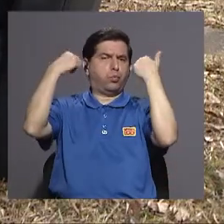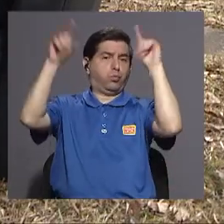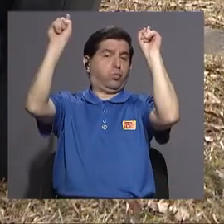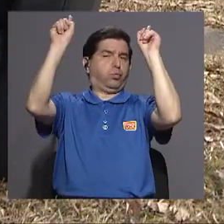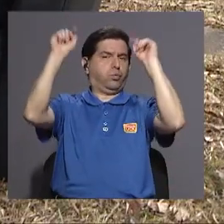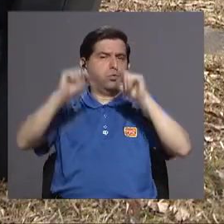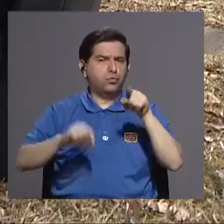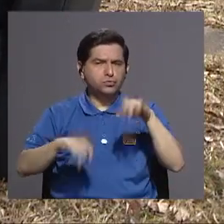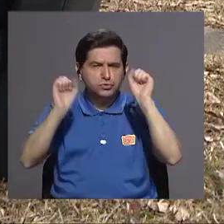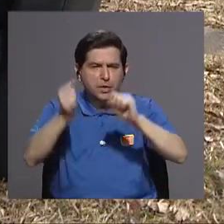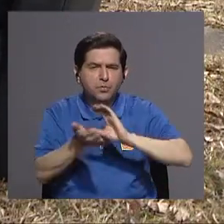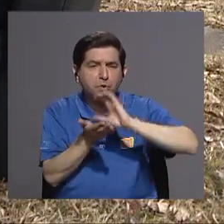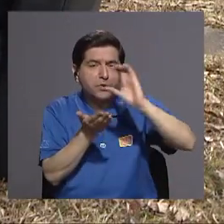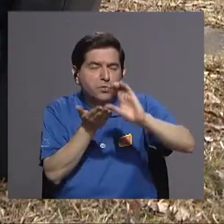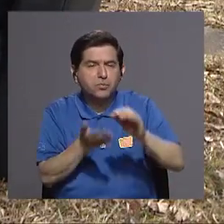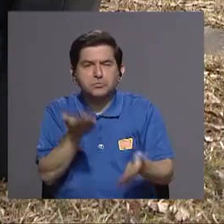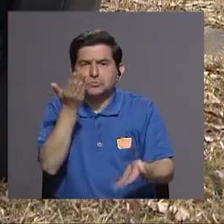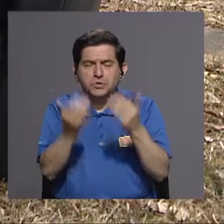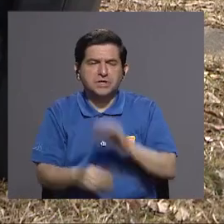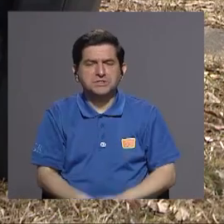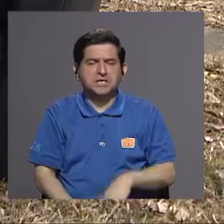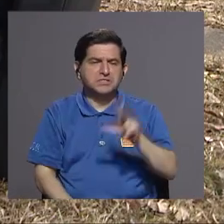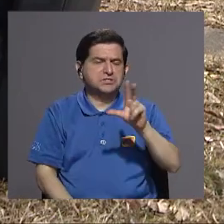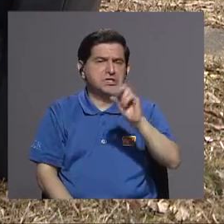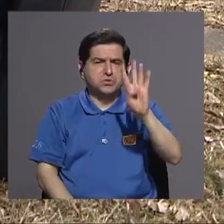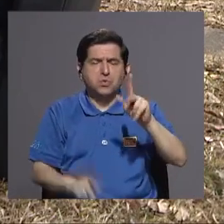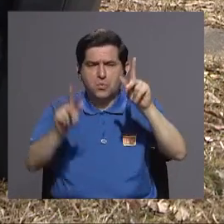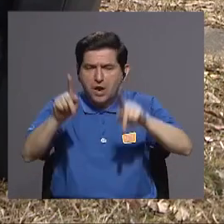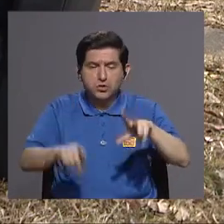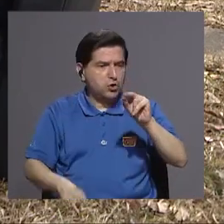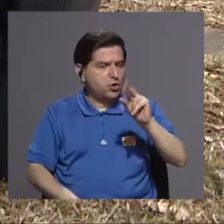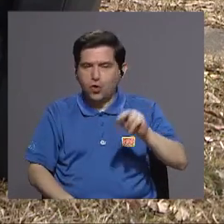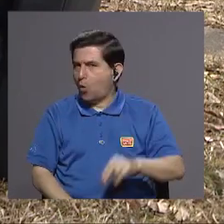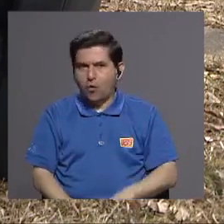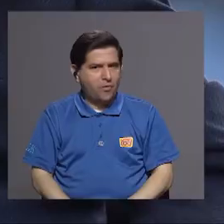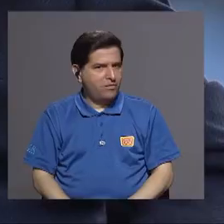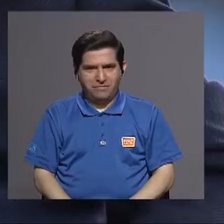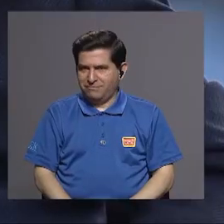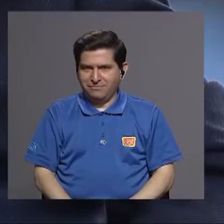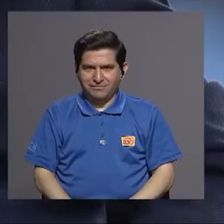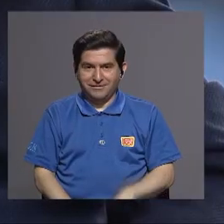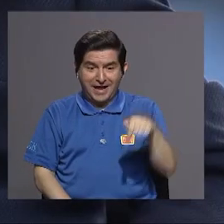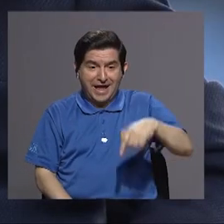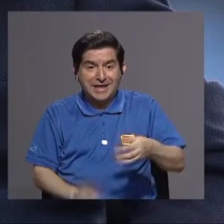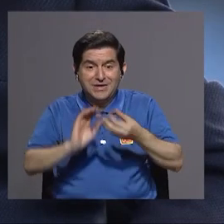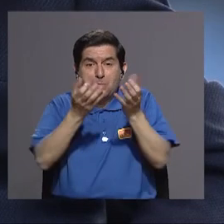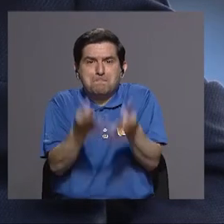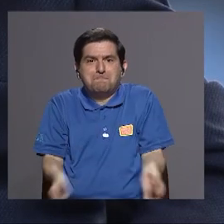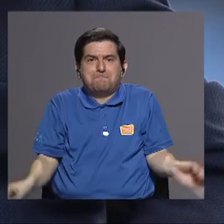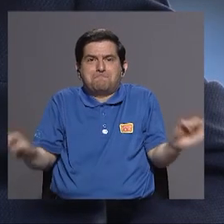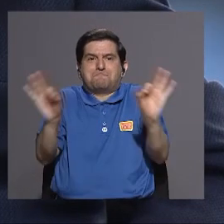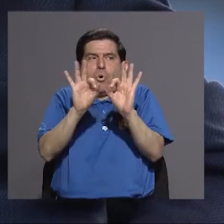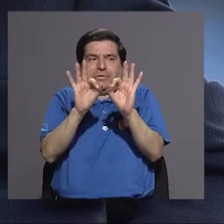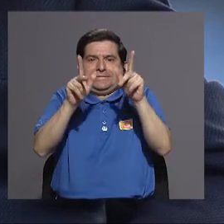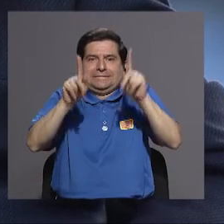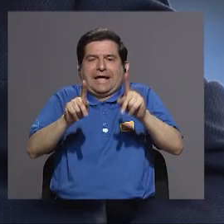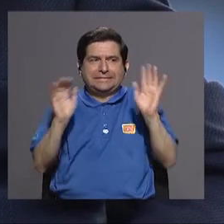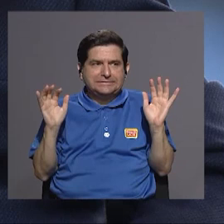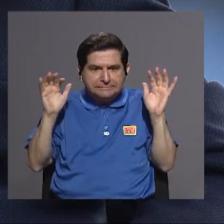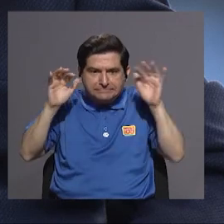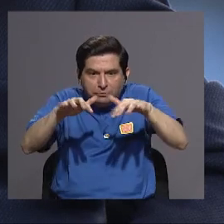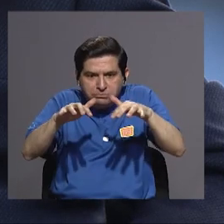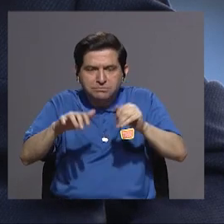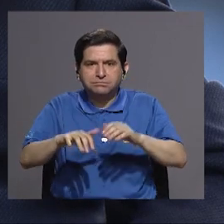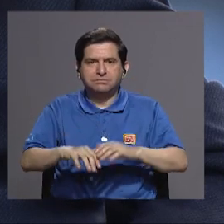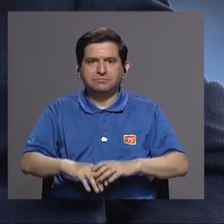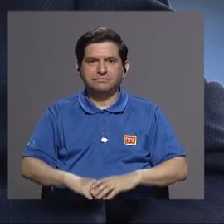usted puede hacer cursos y llegan ahí tres cuatro personas no aquí eso es una una cantidad importante de personas verdad este